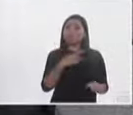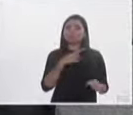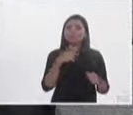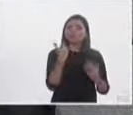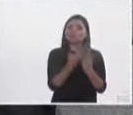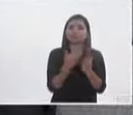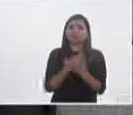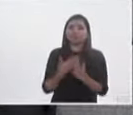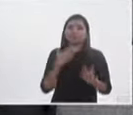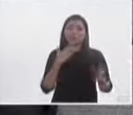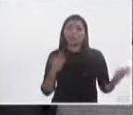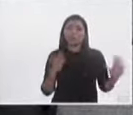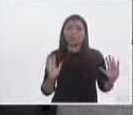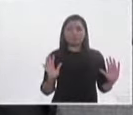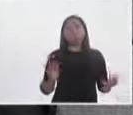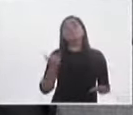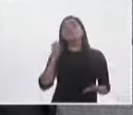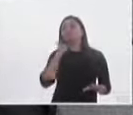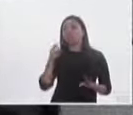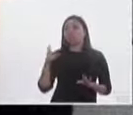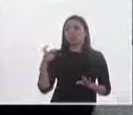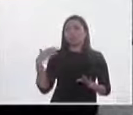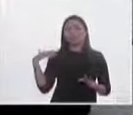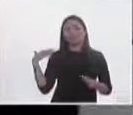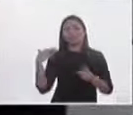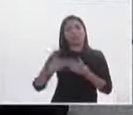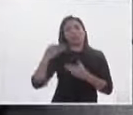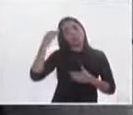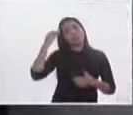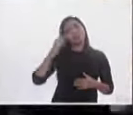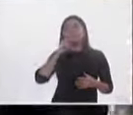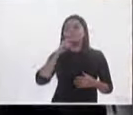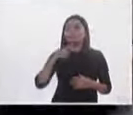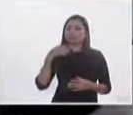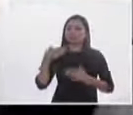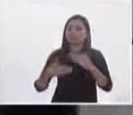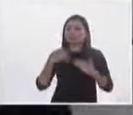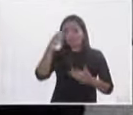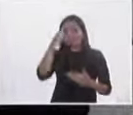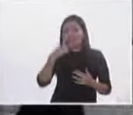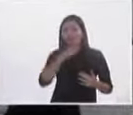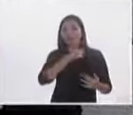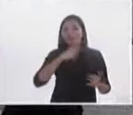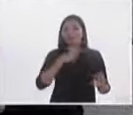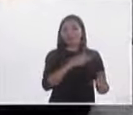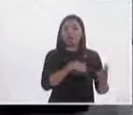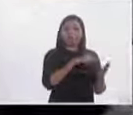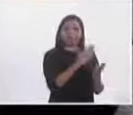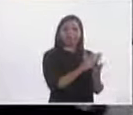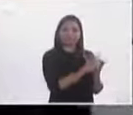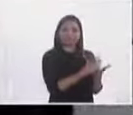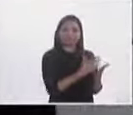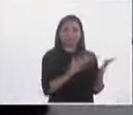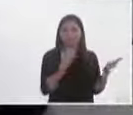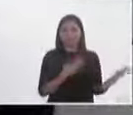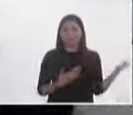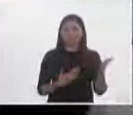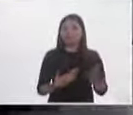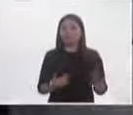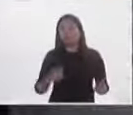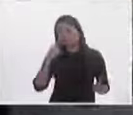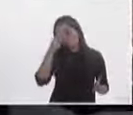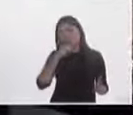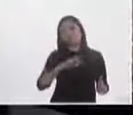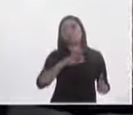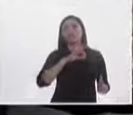la mayoría de los que hemos transitado por el poder legislativo lo que buscamos es cumplir con nuestra agenda para poder salir satisfechos de que cumplimos